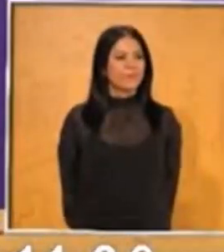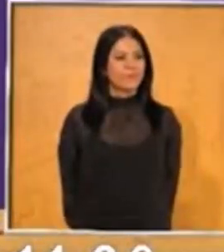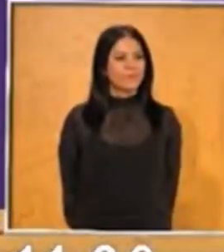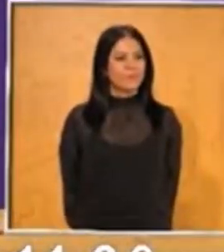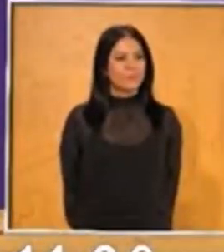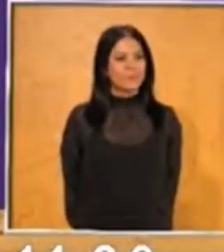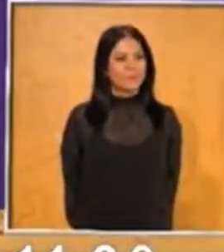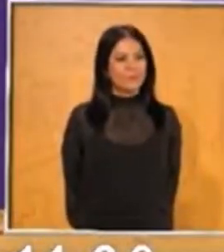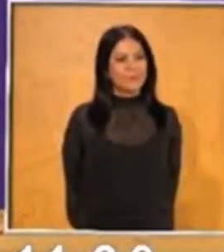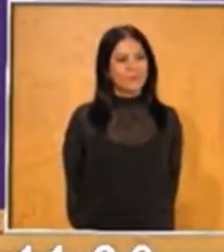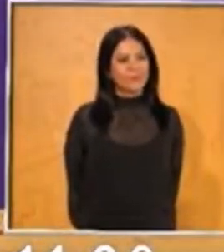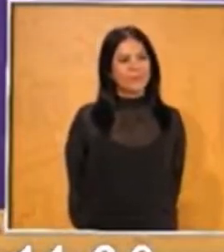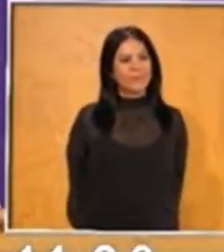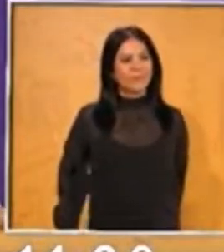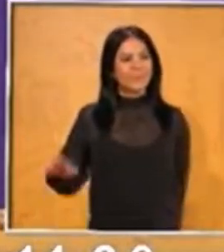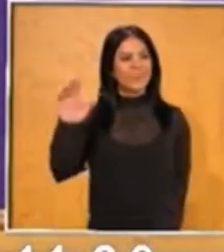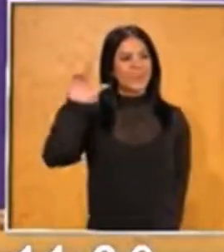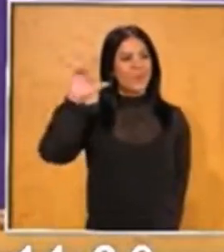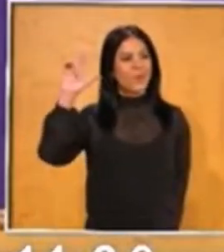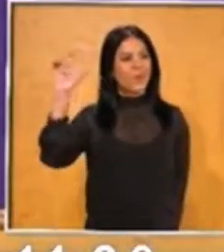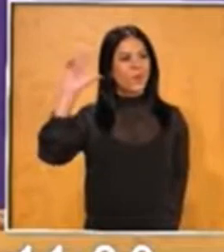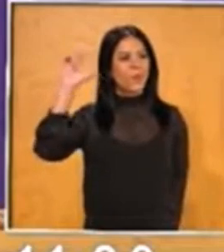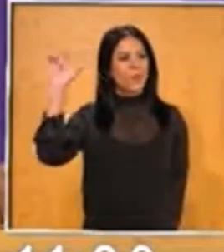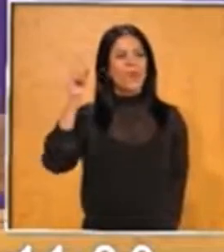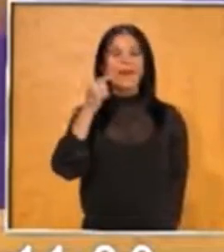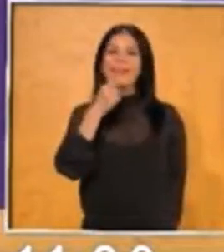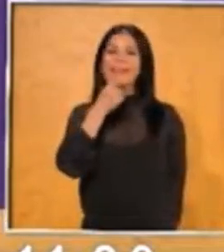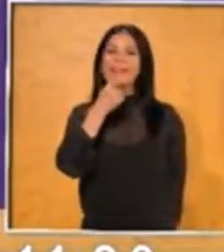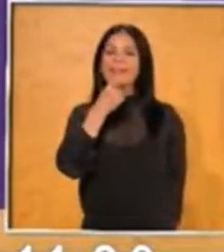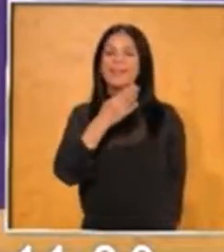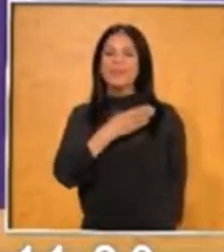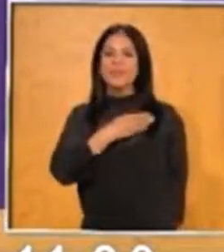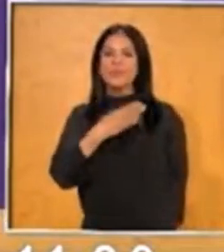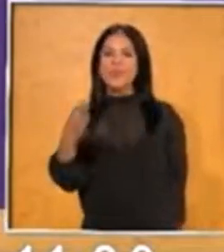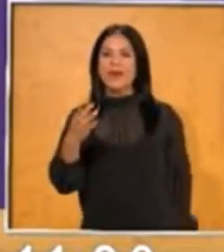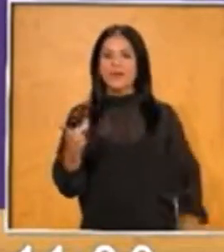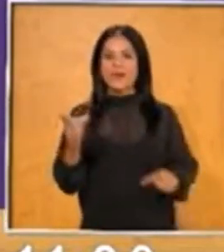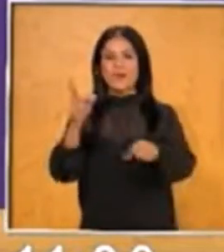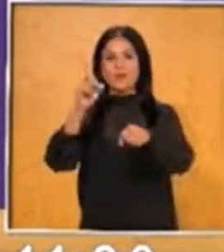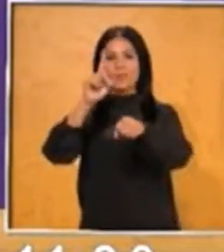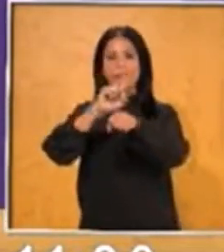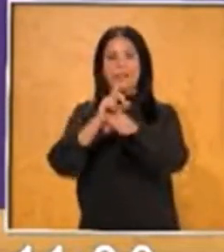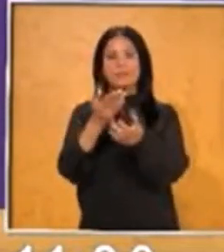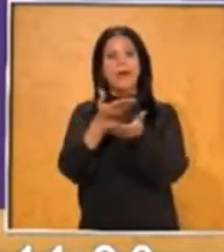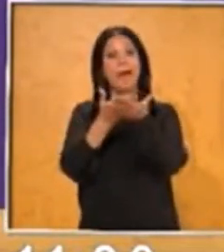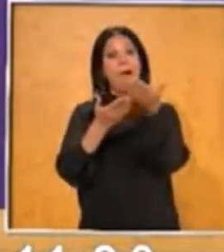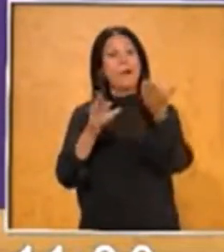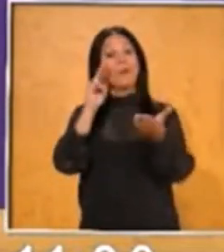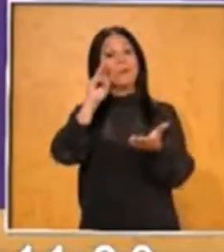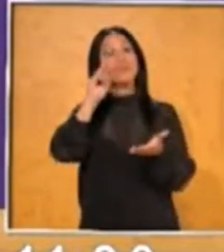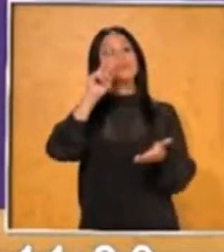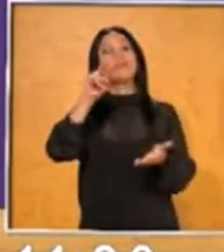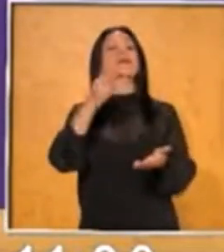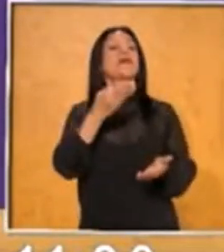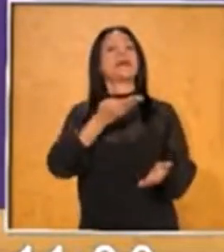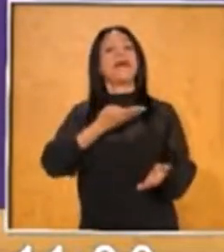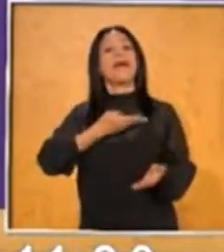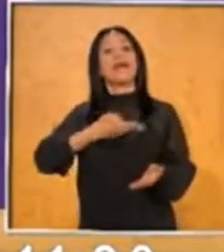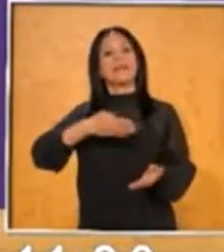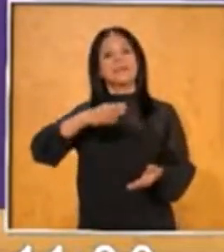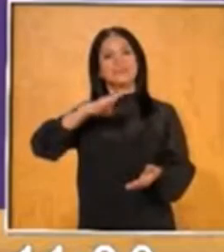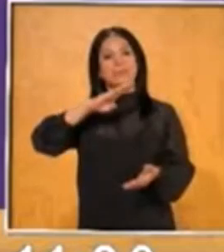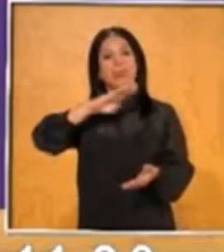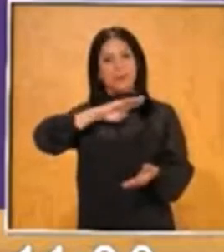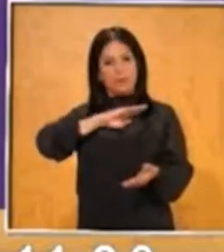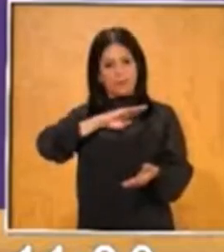Hola niños, buenos días. Soy la maestra Keila. Ahora estamos con la asignatura de español, recordando que son los grados de